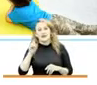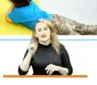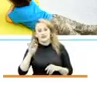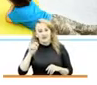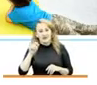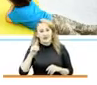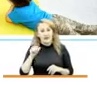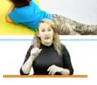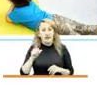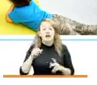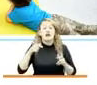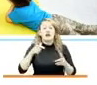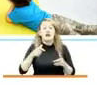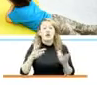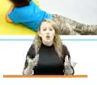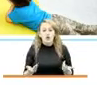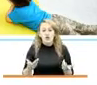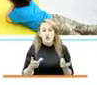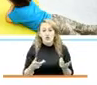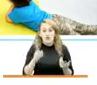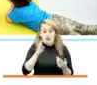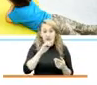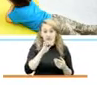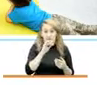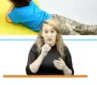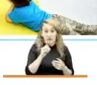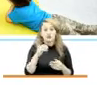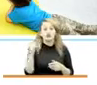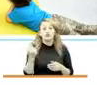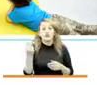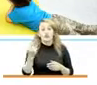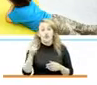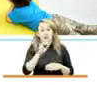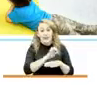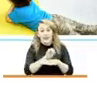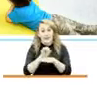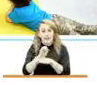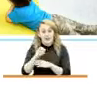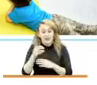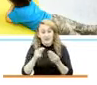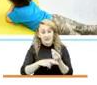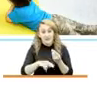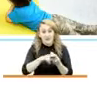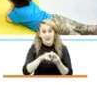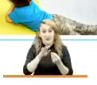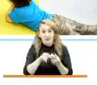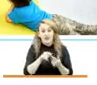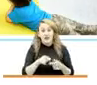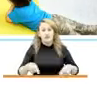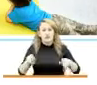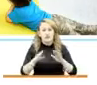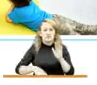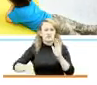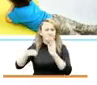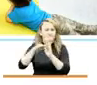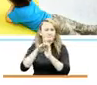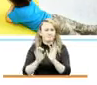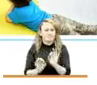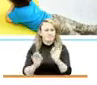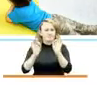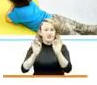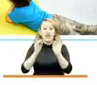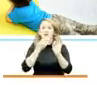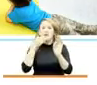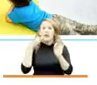que solamente las entidades prestadoras de los servicios de primera infancia con mejores estándares de calidad fueran quienes